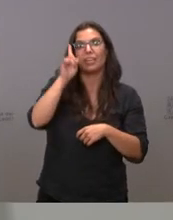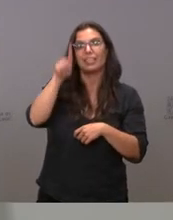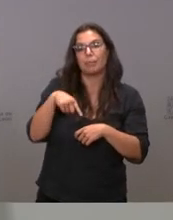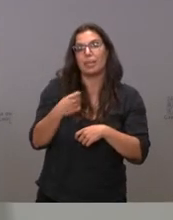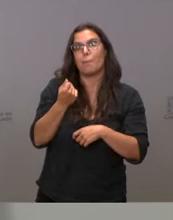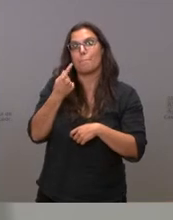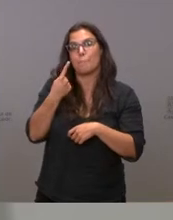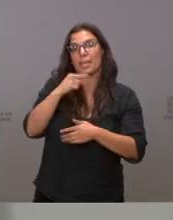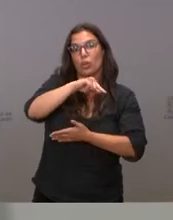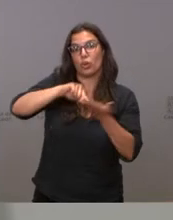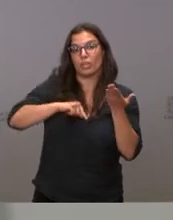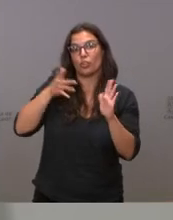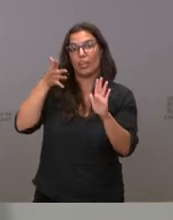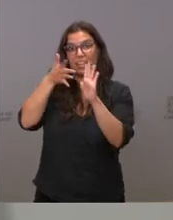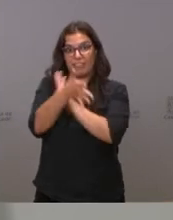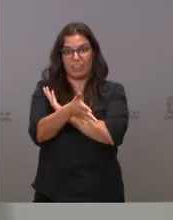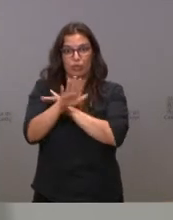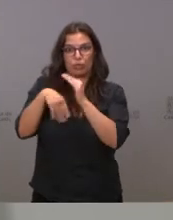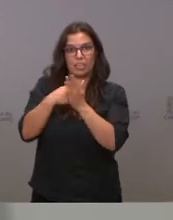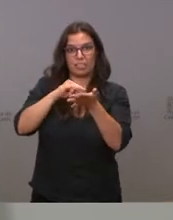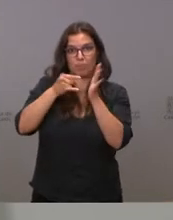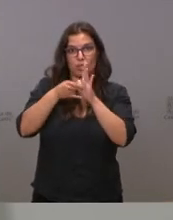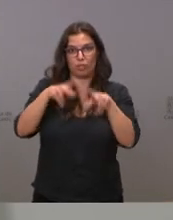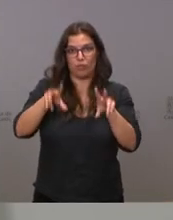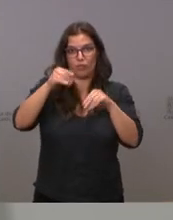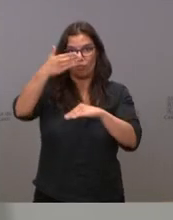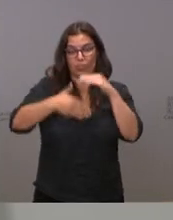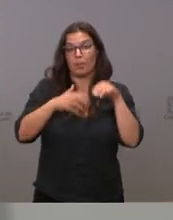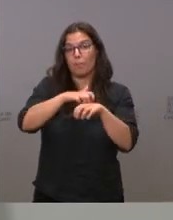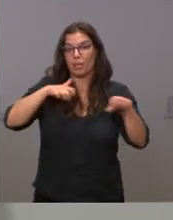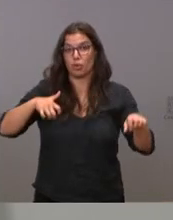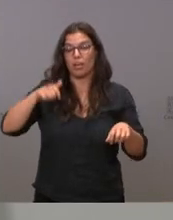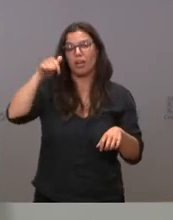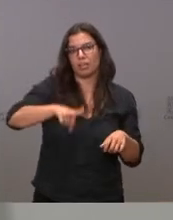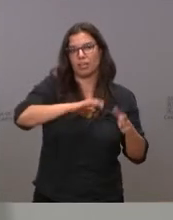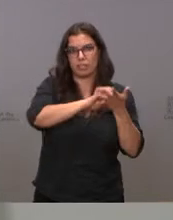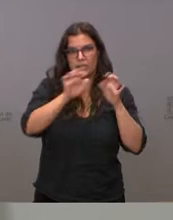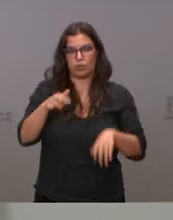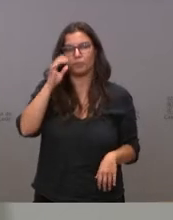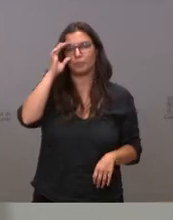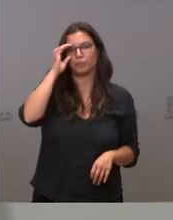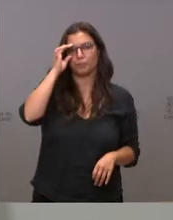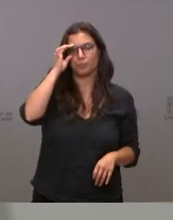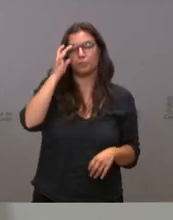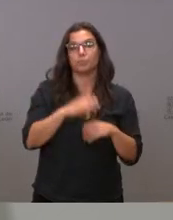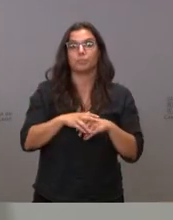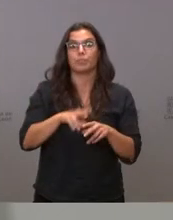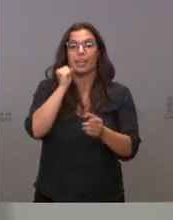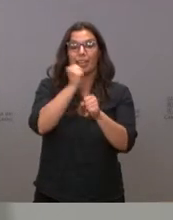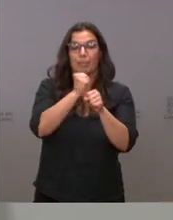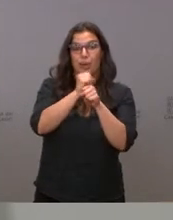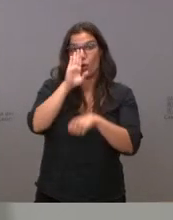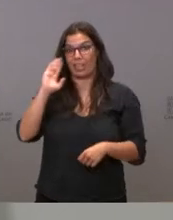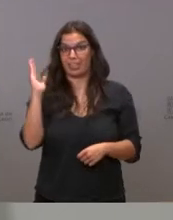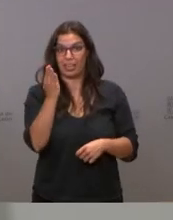indefinidos en el periodo de vigencia, la mayor parte de ellos en Castilla y León. En cuanto al empleo indirecto, la actividad